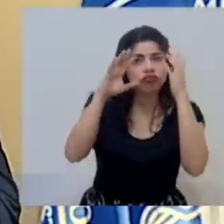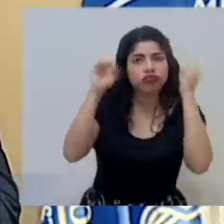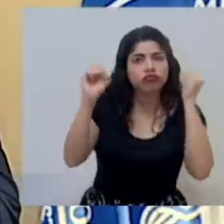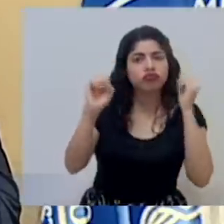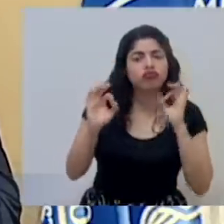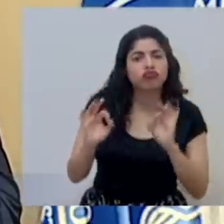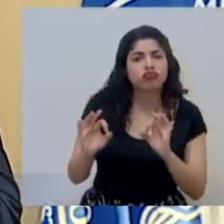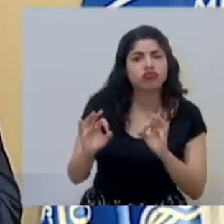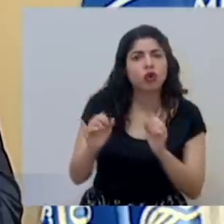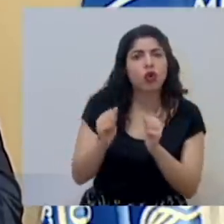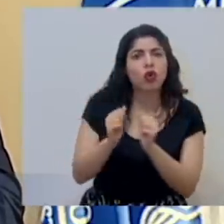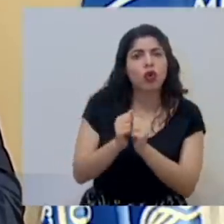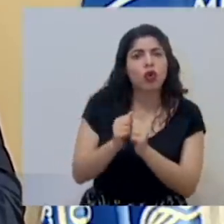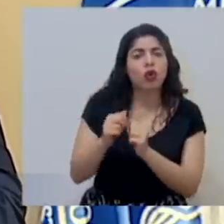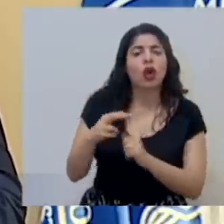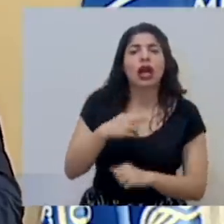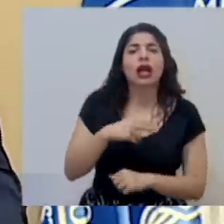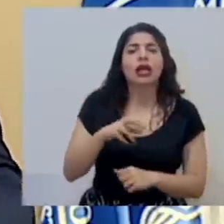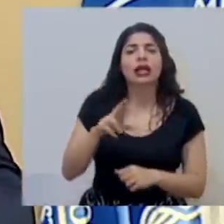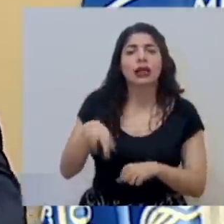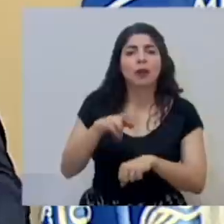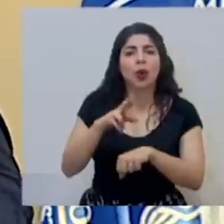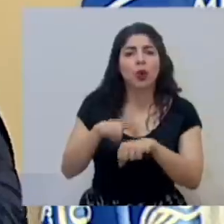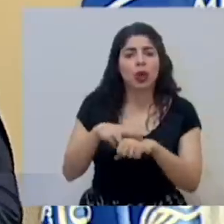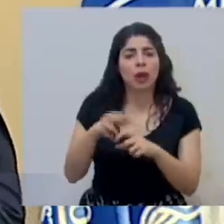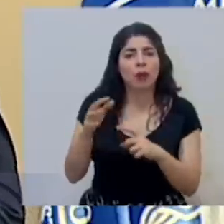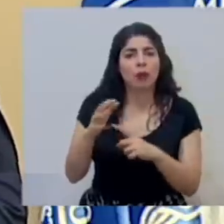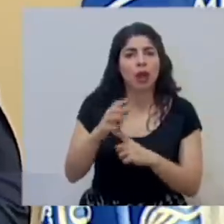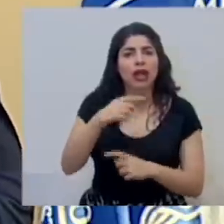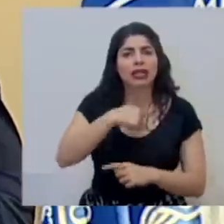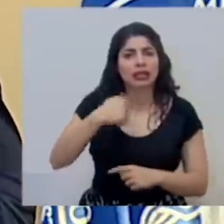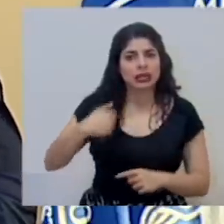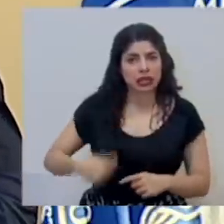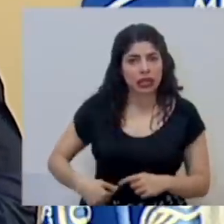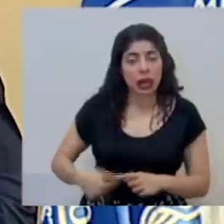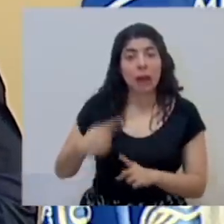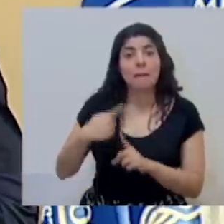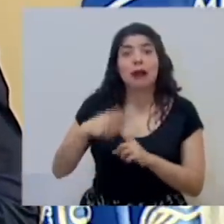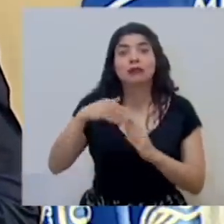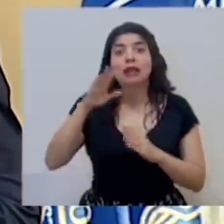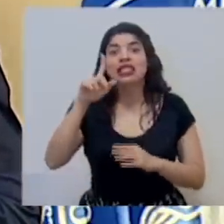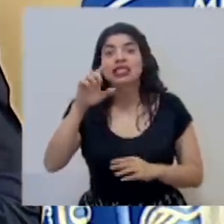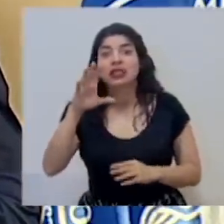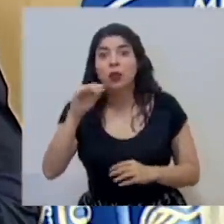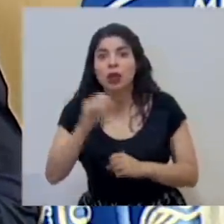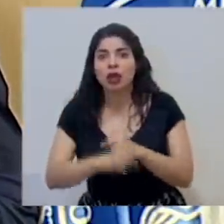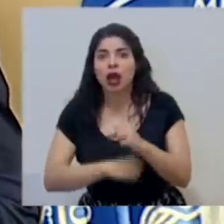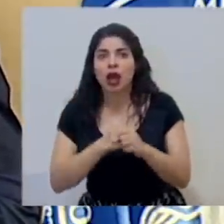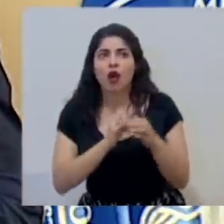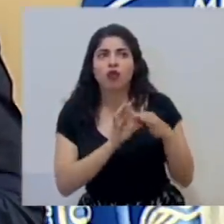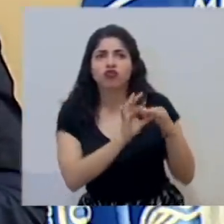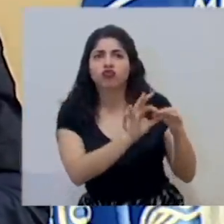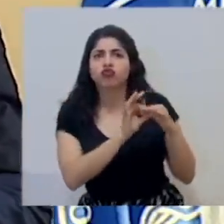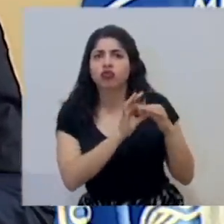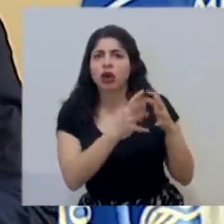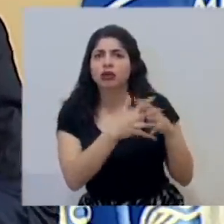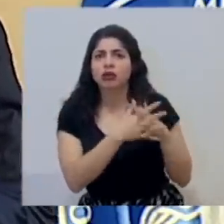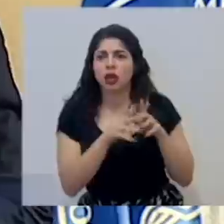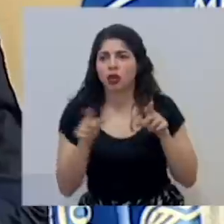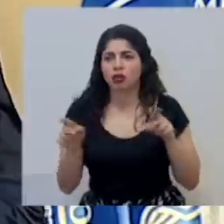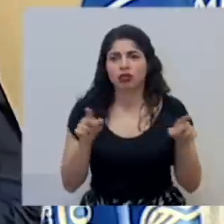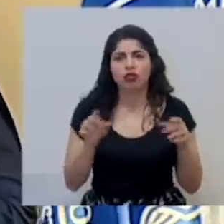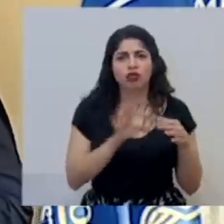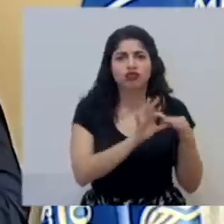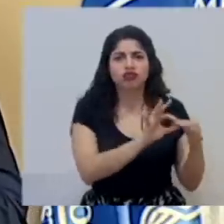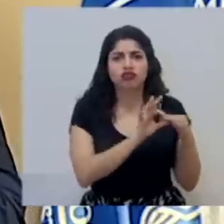la República Popular de China y más de 150 años de relación diplomática con los Estados Unidos y